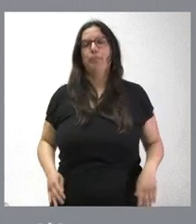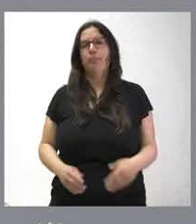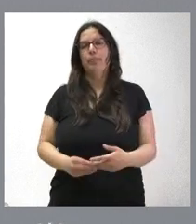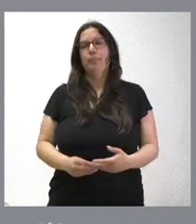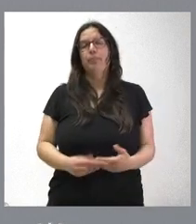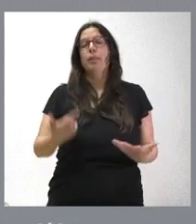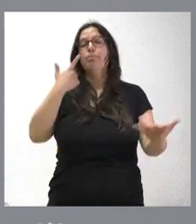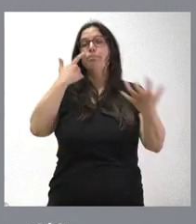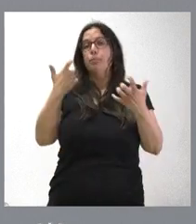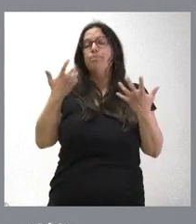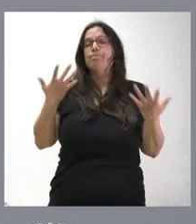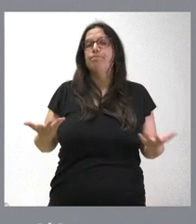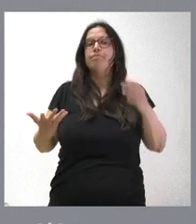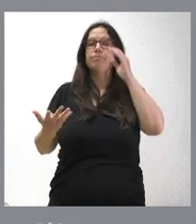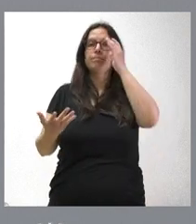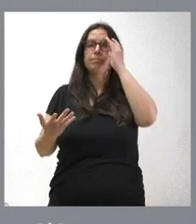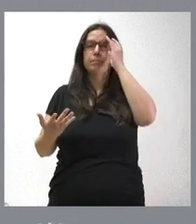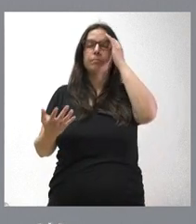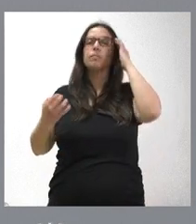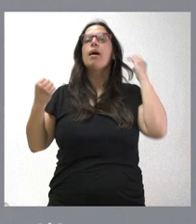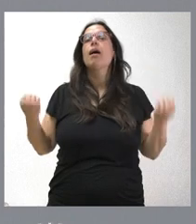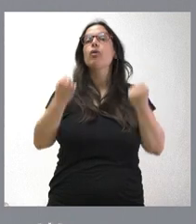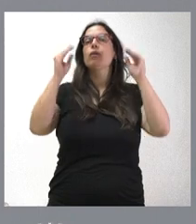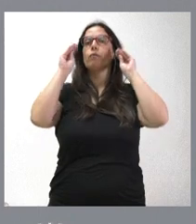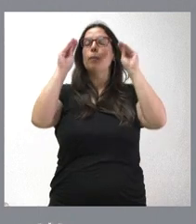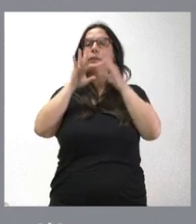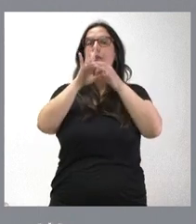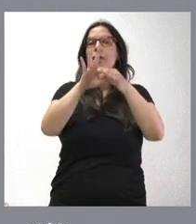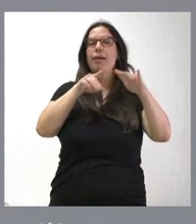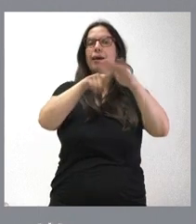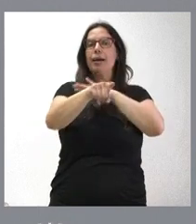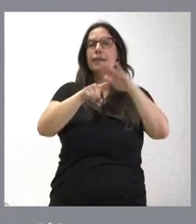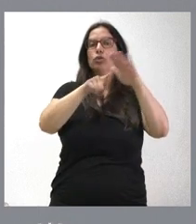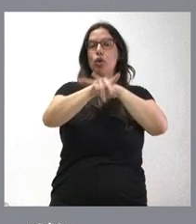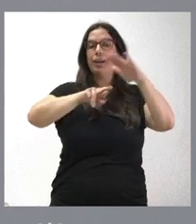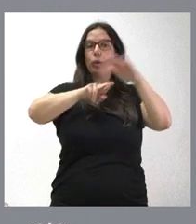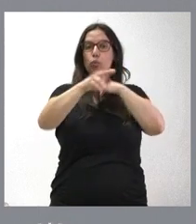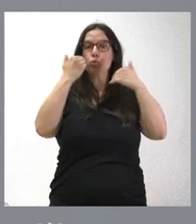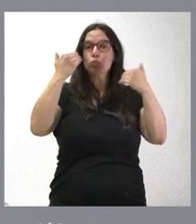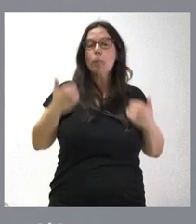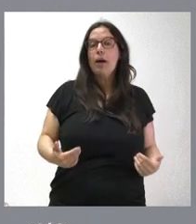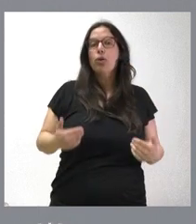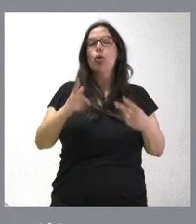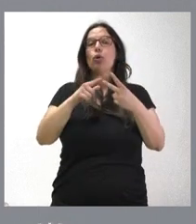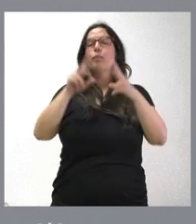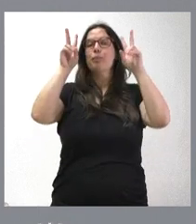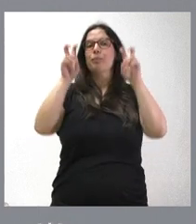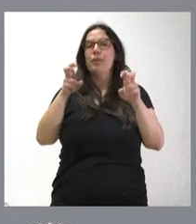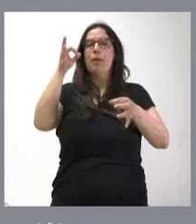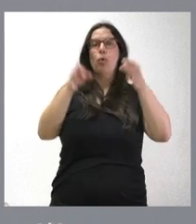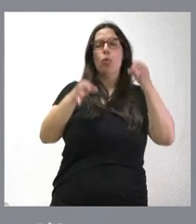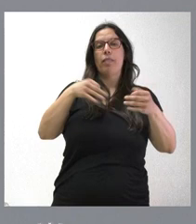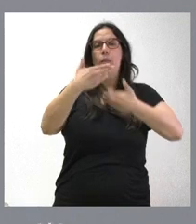Destaca el número de las acciones formativas relacionadas con la gestión de los recursos humanos, las de temática jurídico